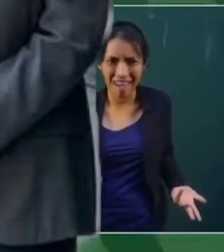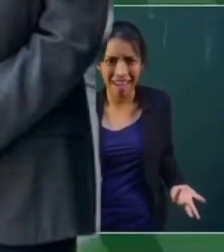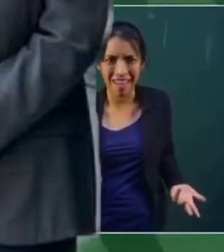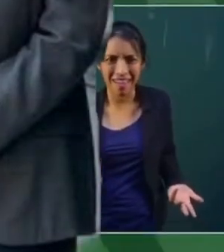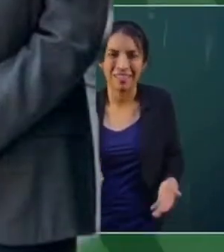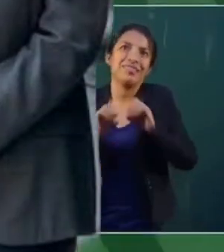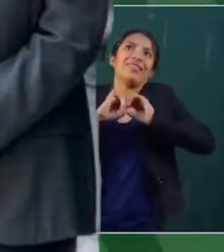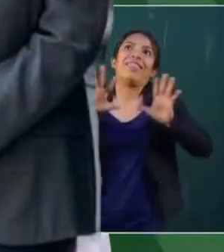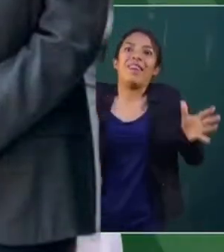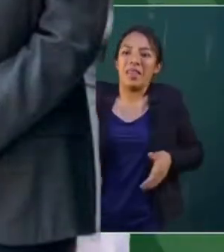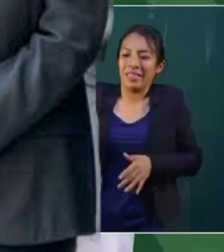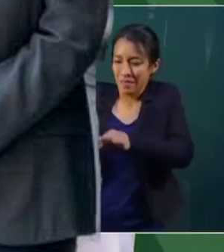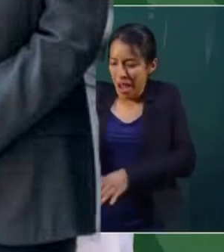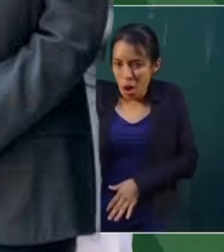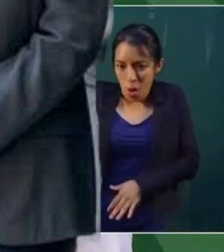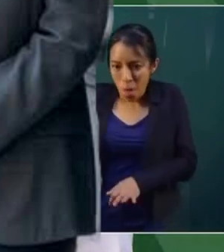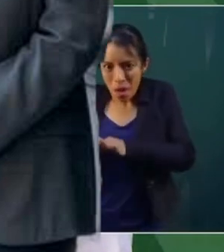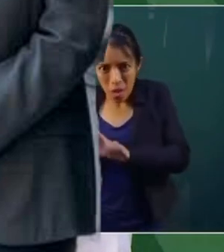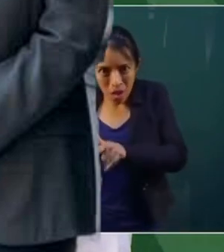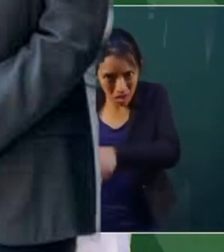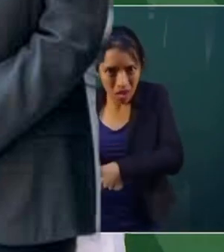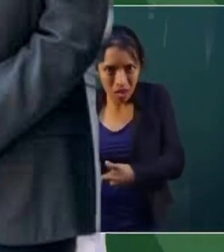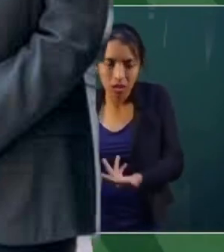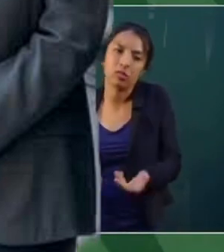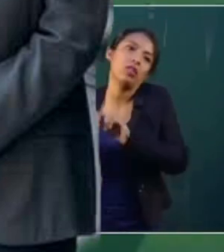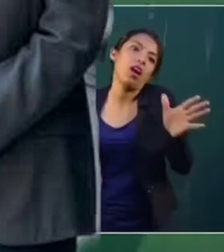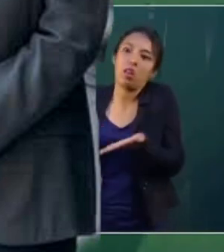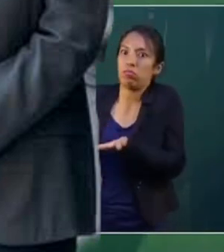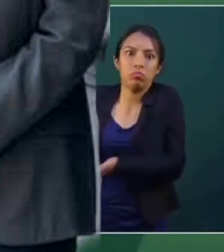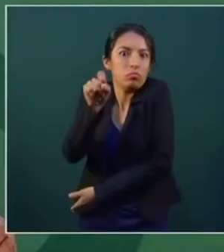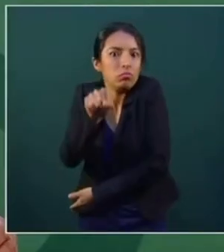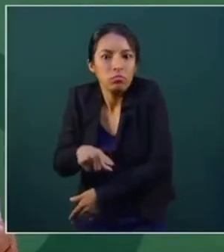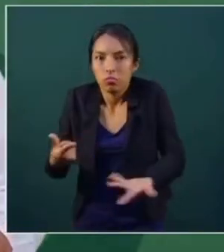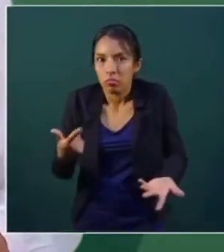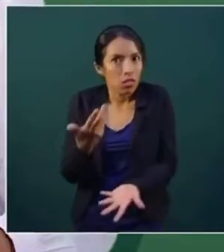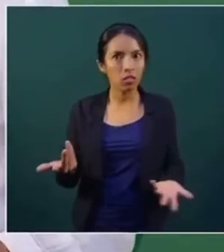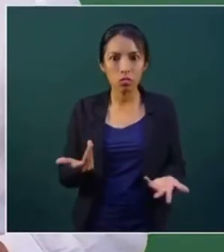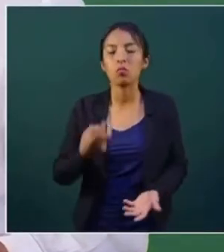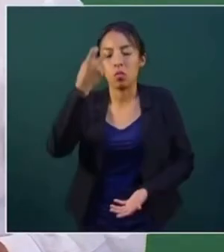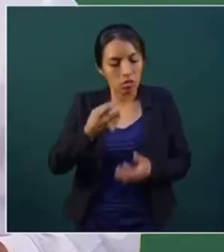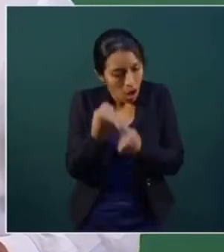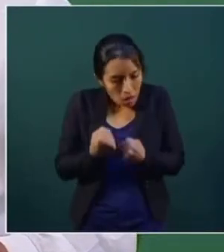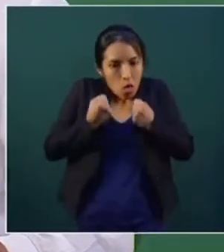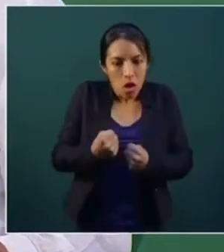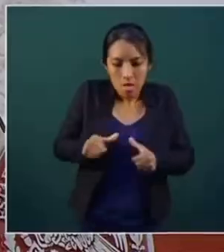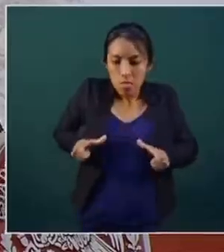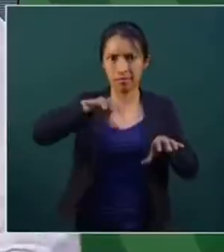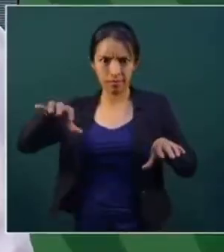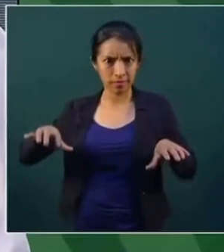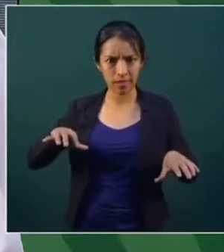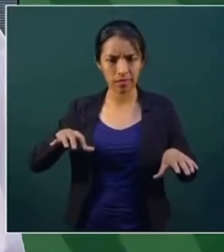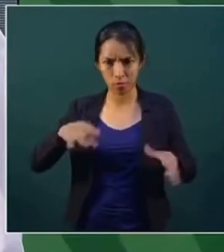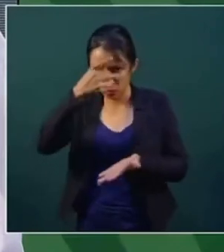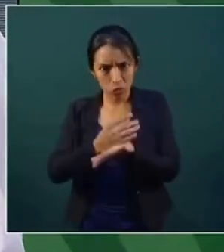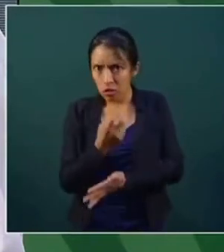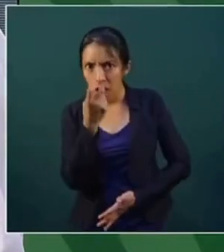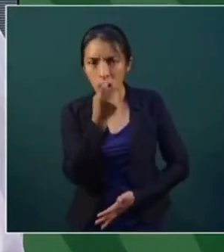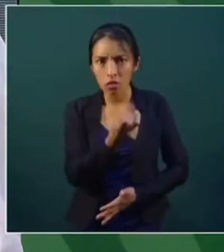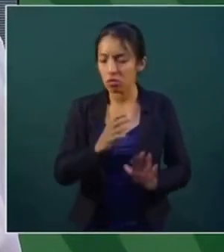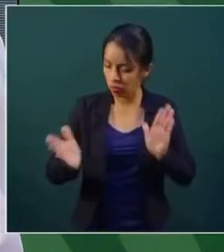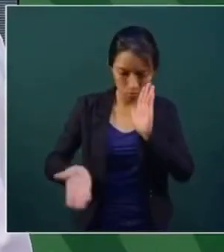razón cuando se trata de un servidor público. Entonces, vamos a fortalecer la Guardia Nacional. Se van a